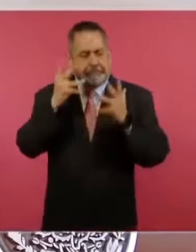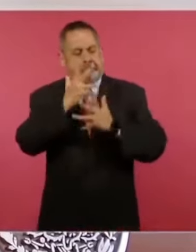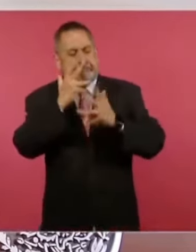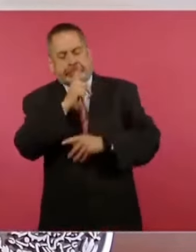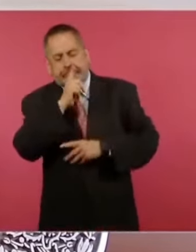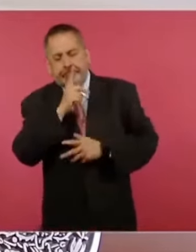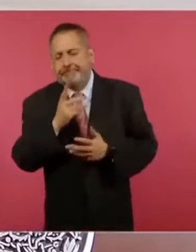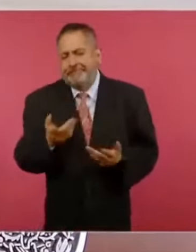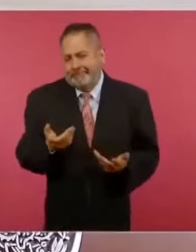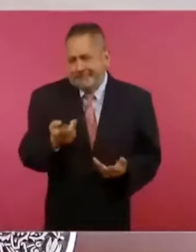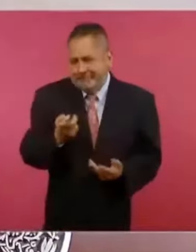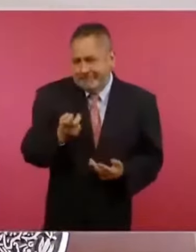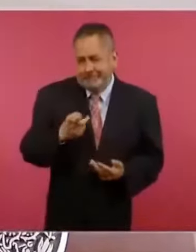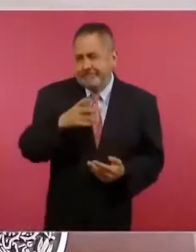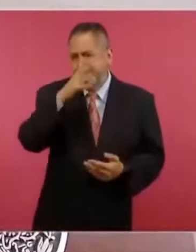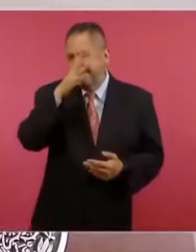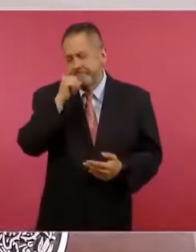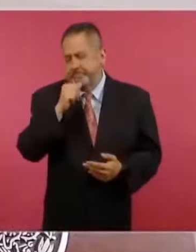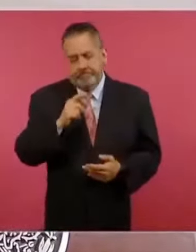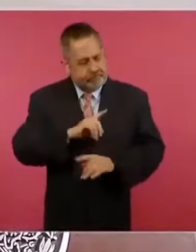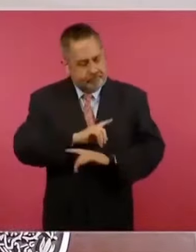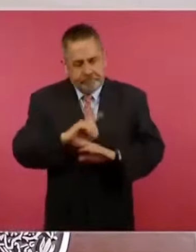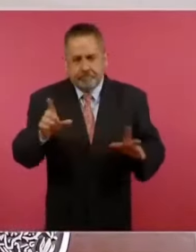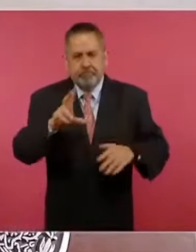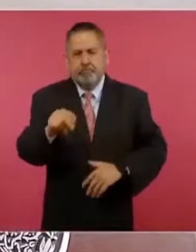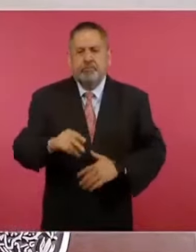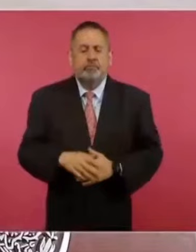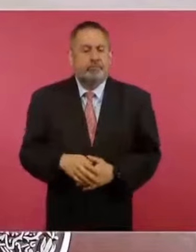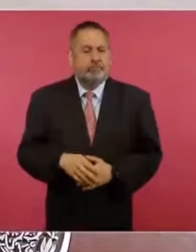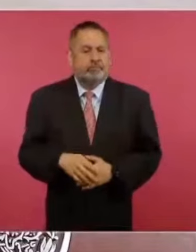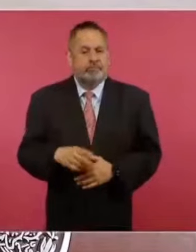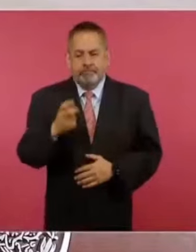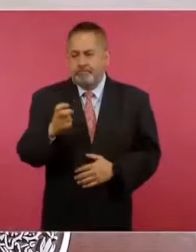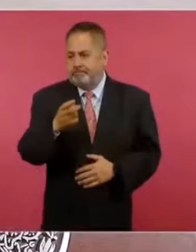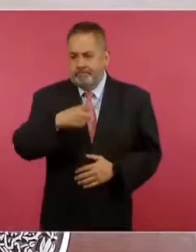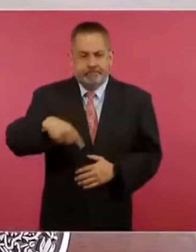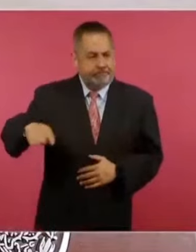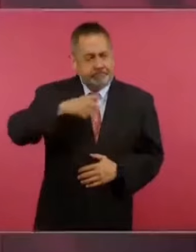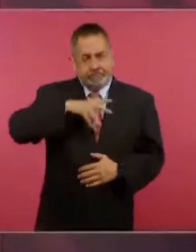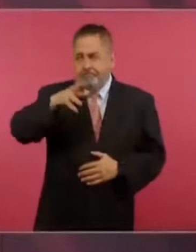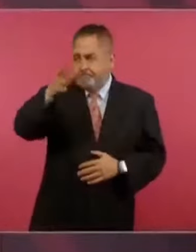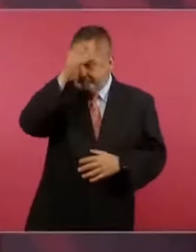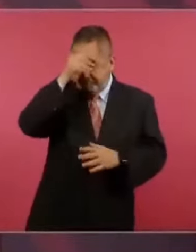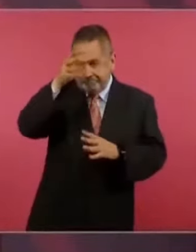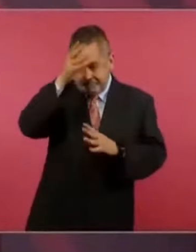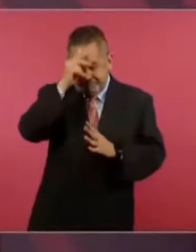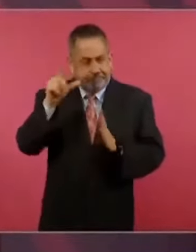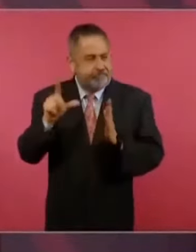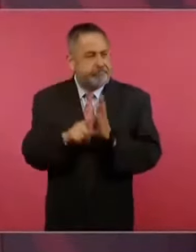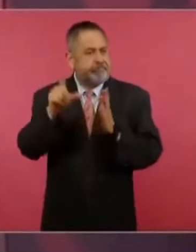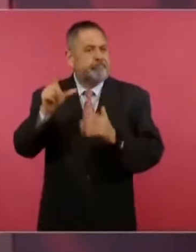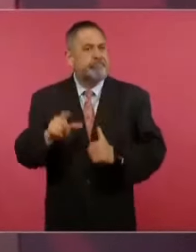Esto es aleccionador y ayuda mucho